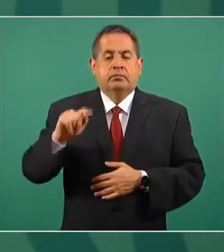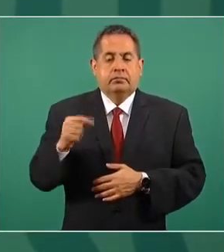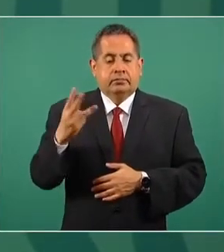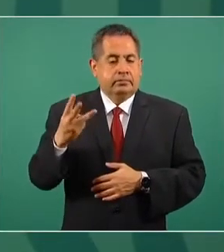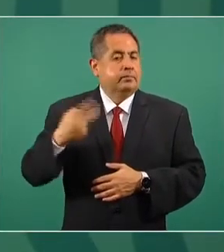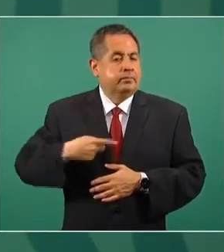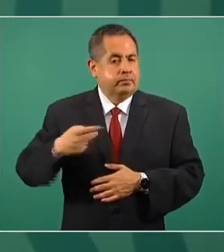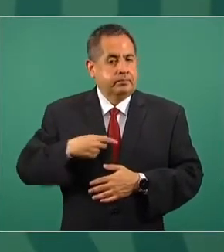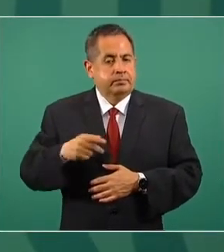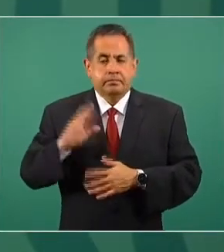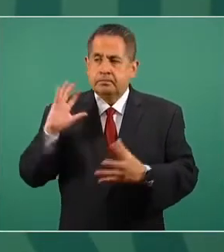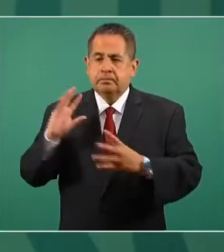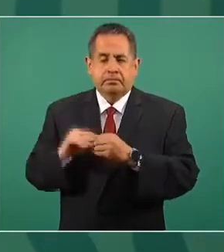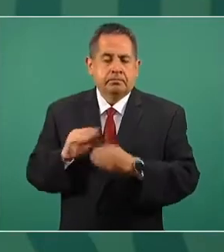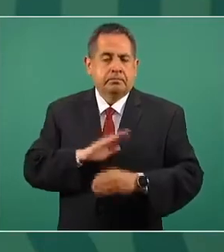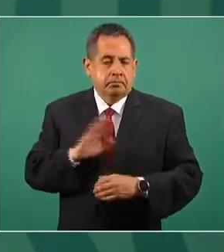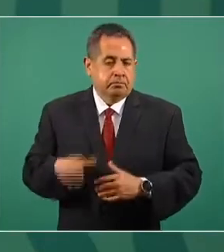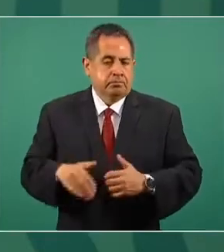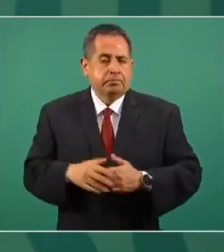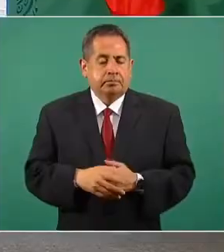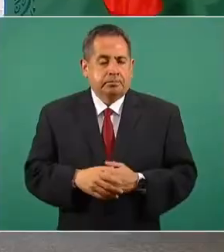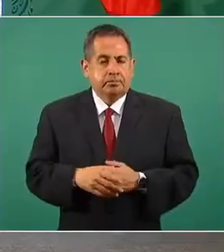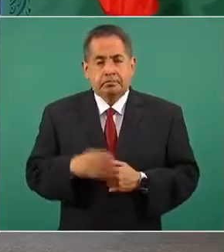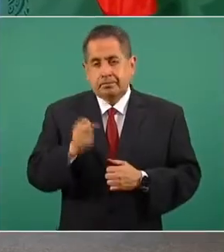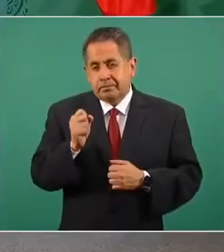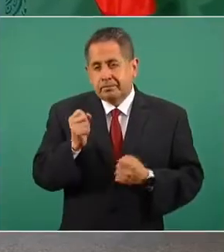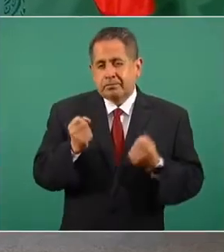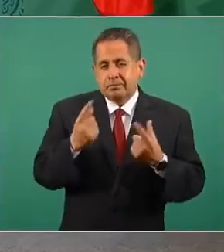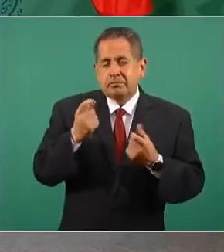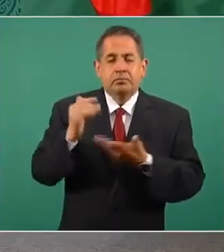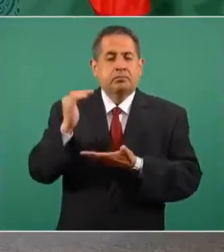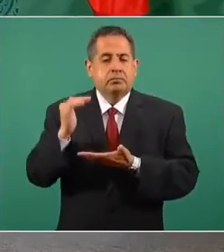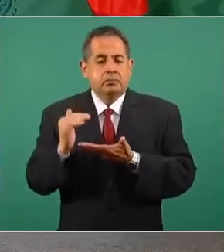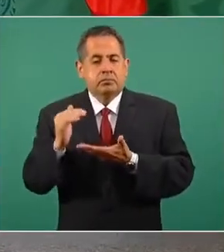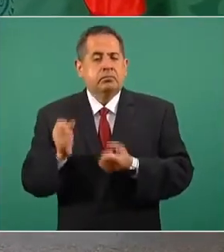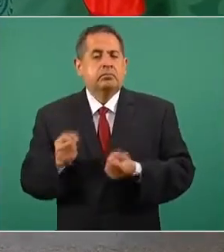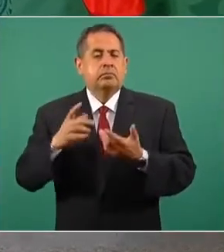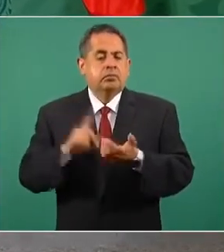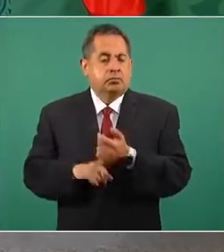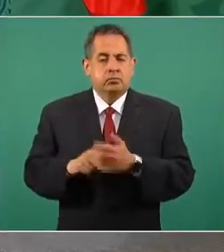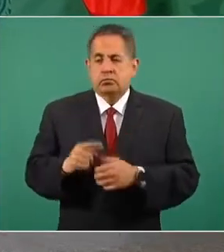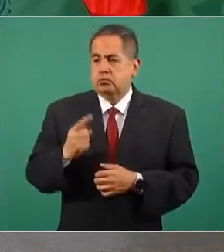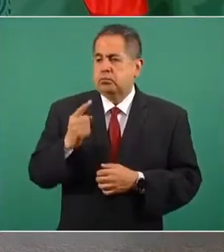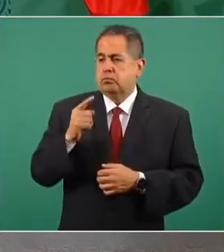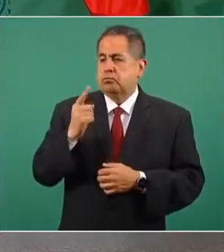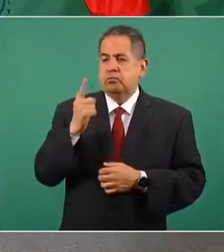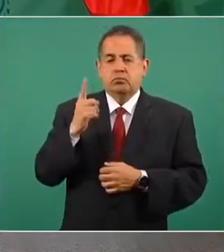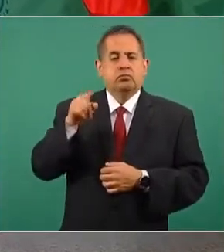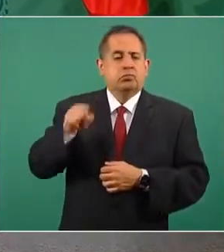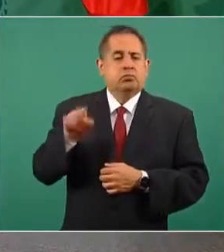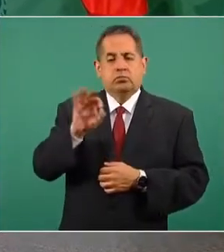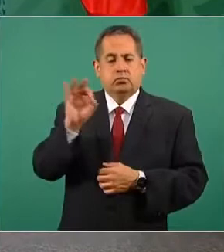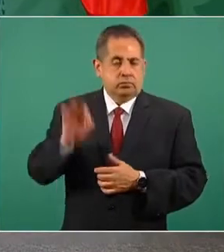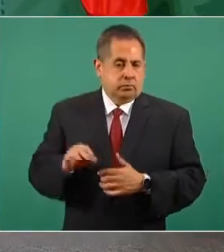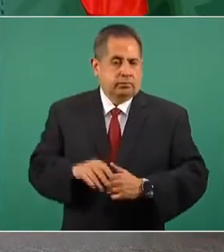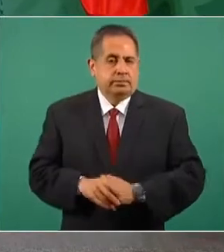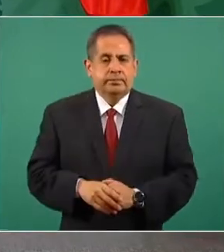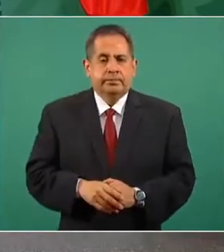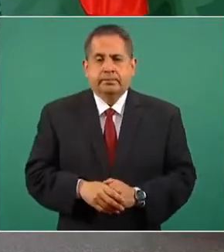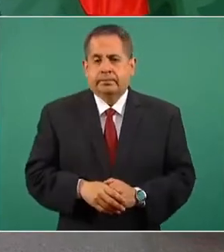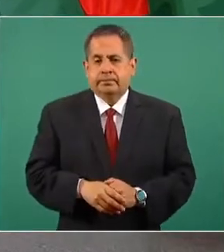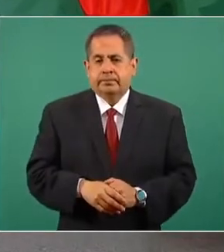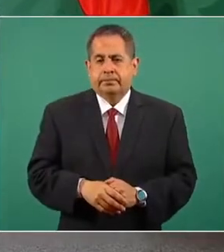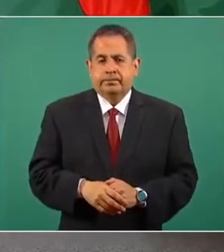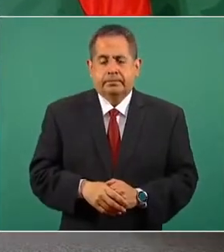defunciones acumuladas y una disminución en esta tasa de letalidad de un punto porcentual. La